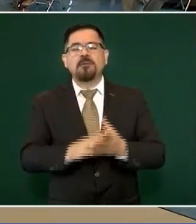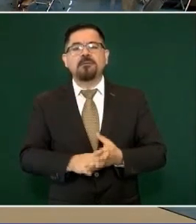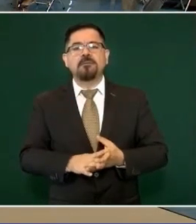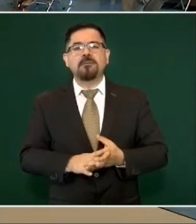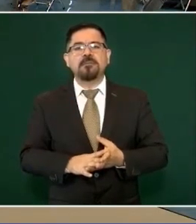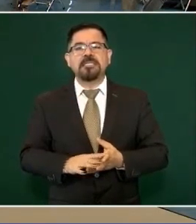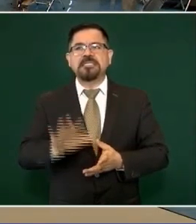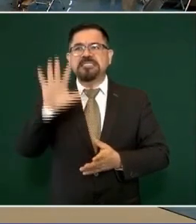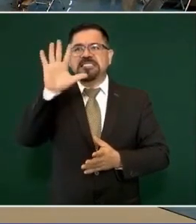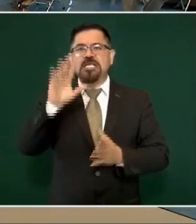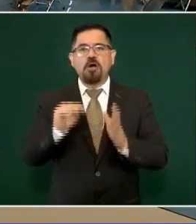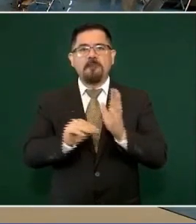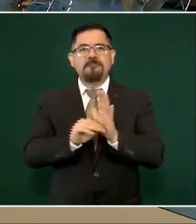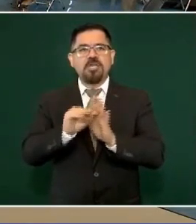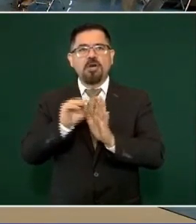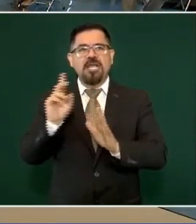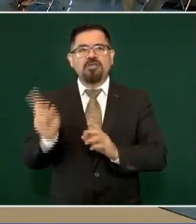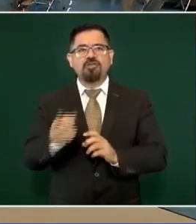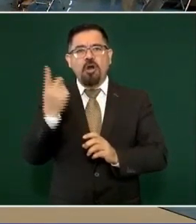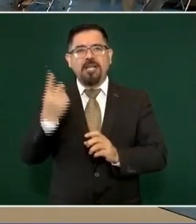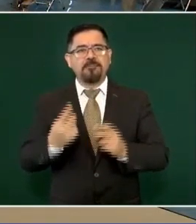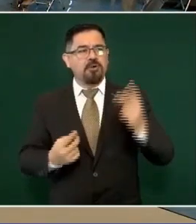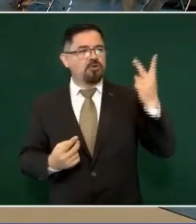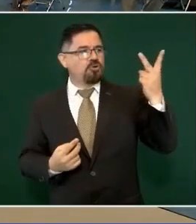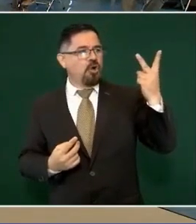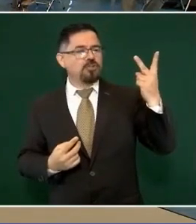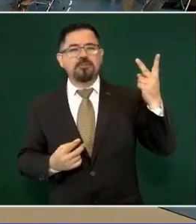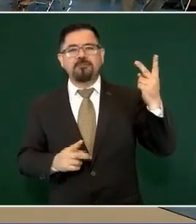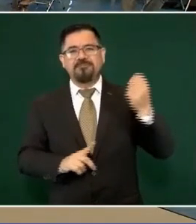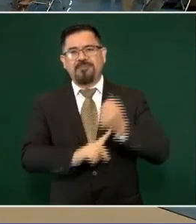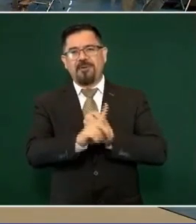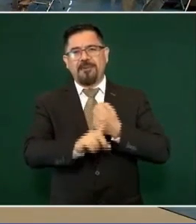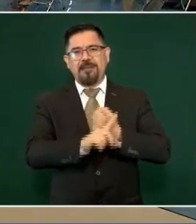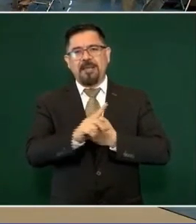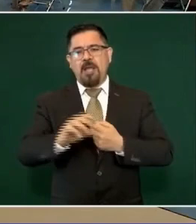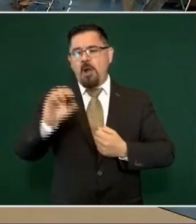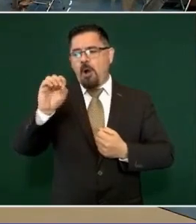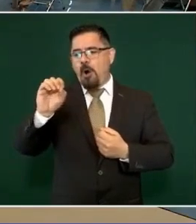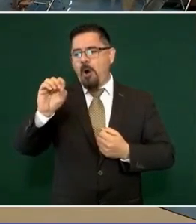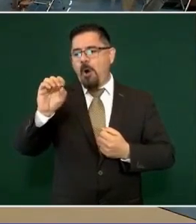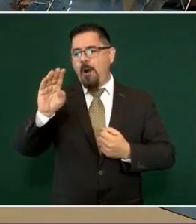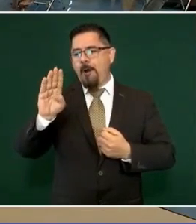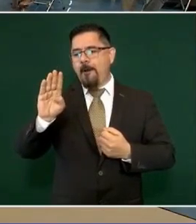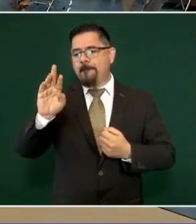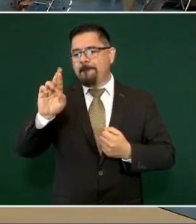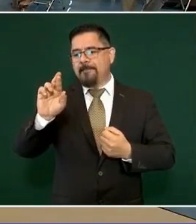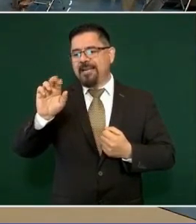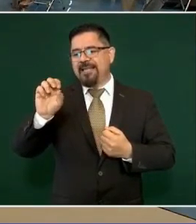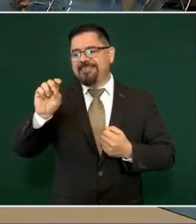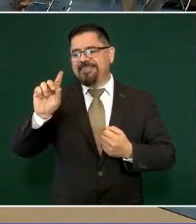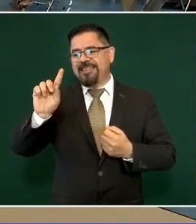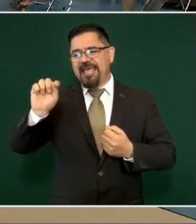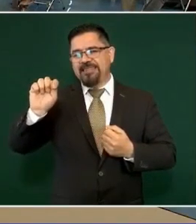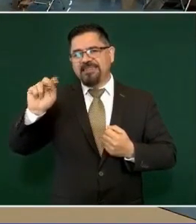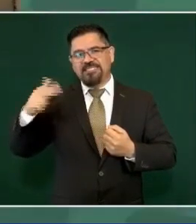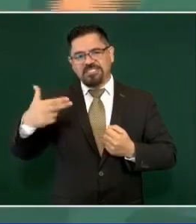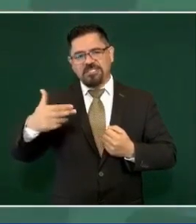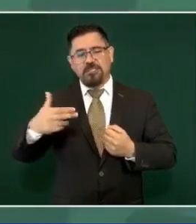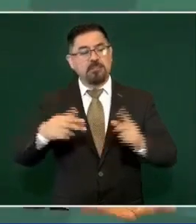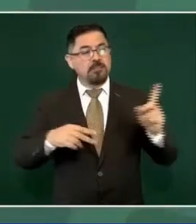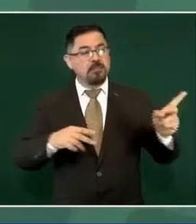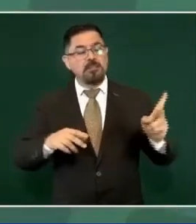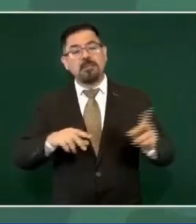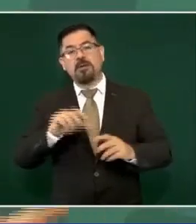Cinco millones por los dos casos, por Odebrecht y agronitrogenados. ¿De dólares? No, estoy